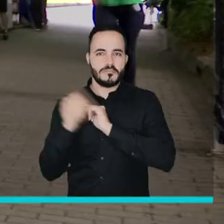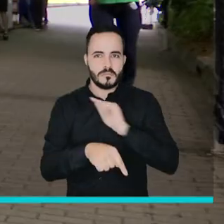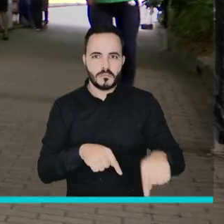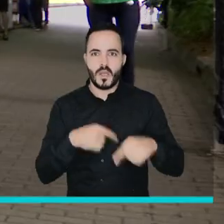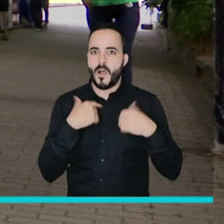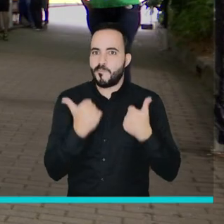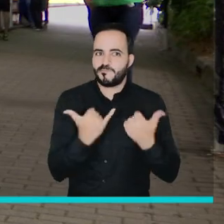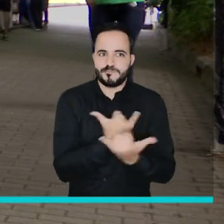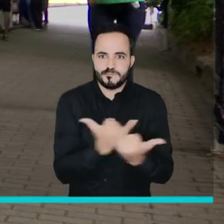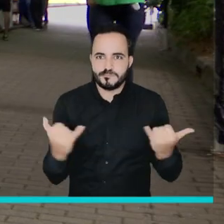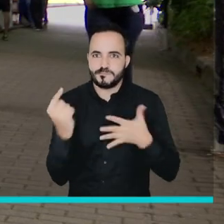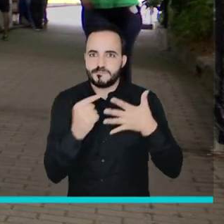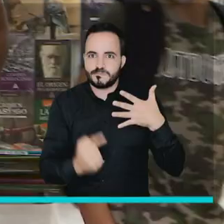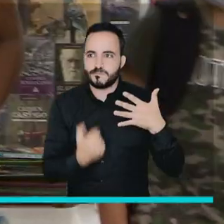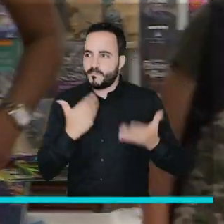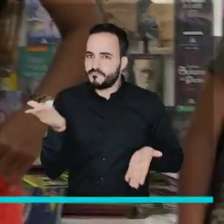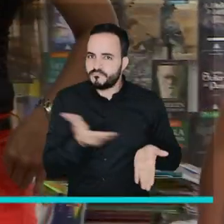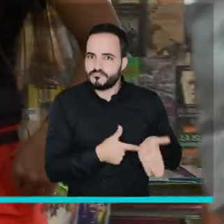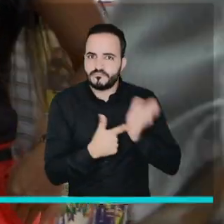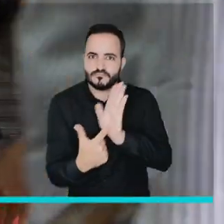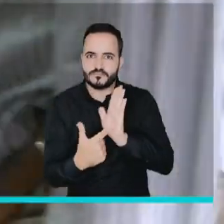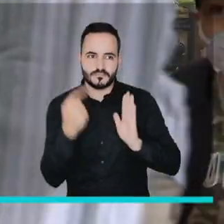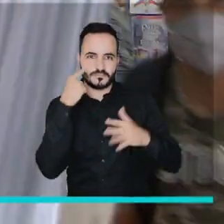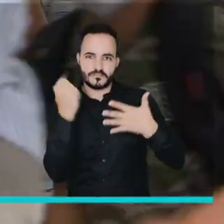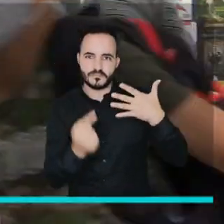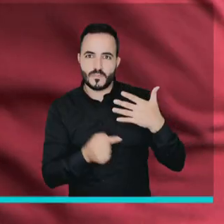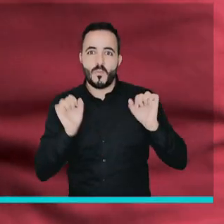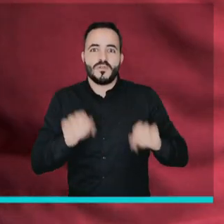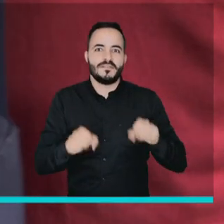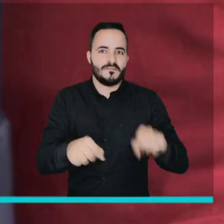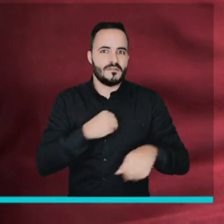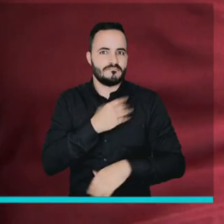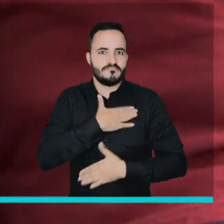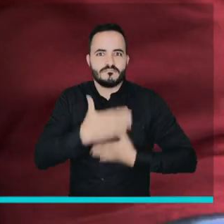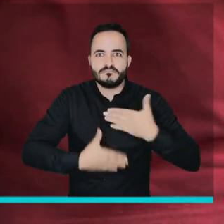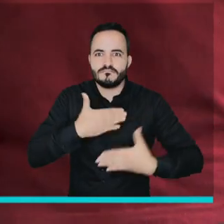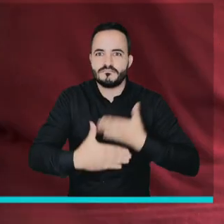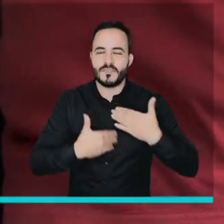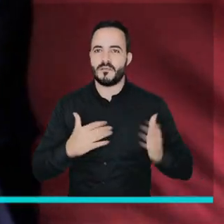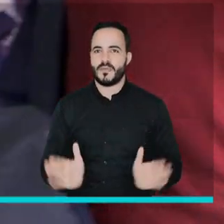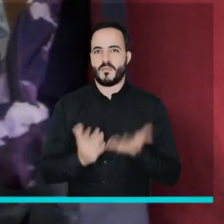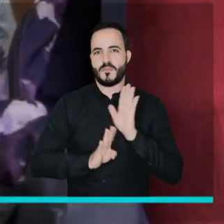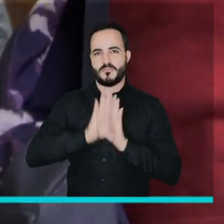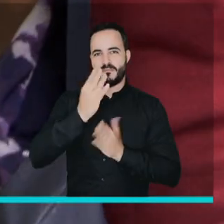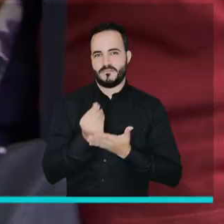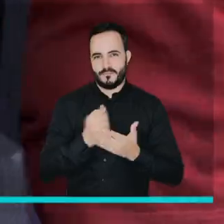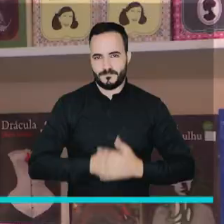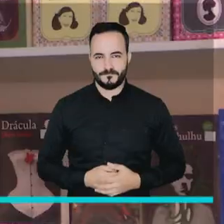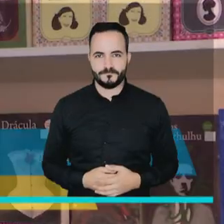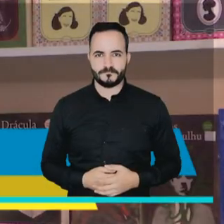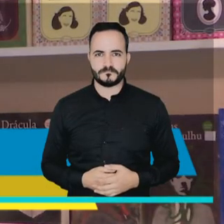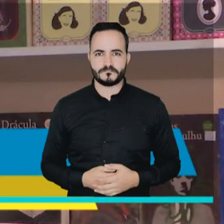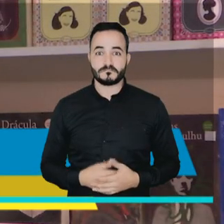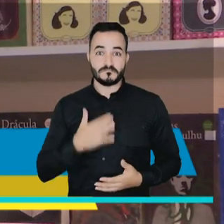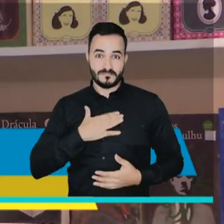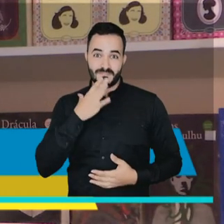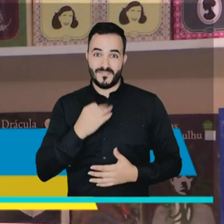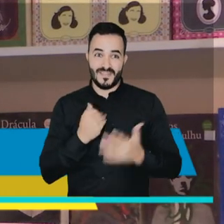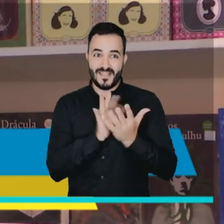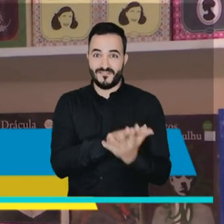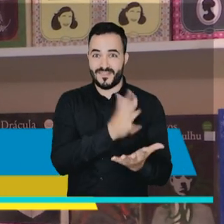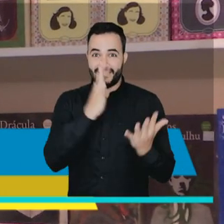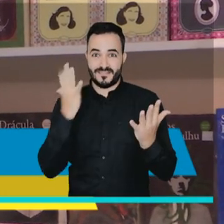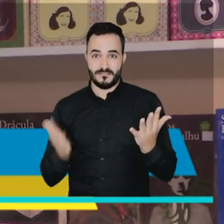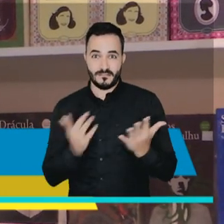mostrarnos que estamos vigentes y que tenemos la oportunidad de emprender nuevamente. Nosotros pensamos, con la